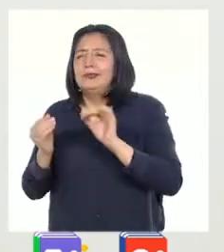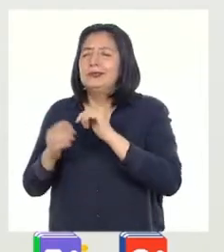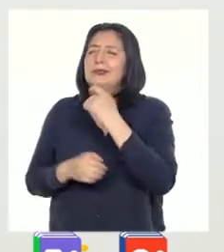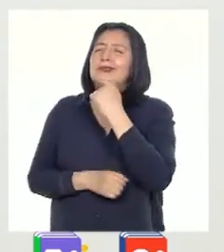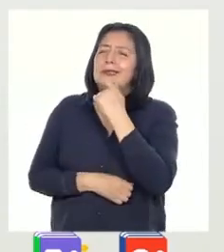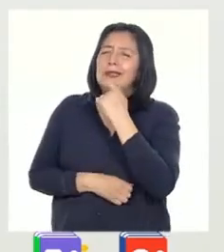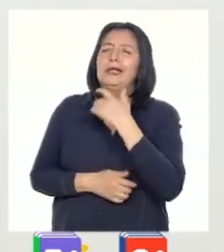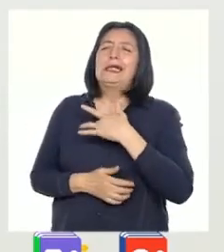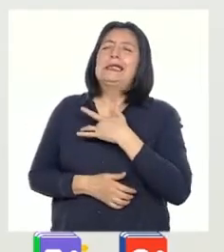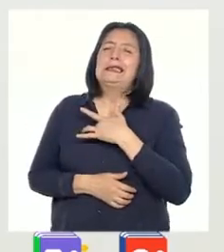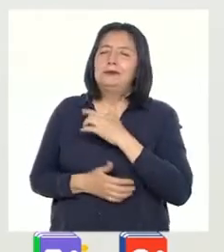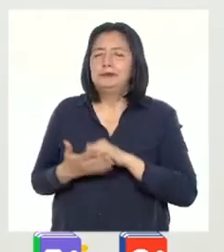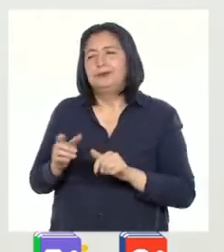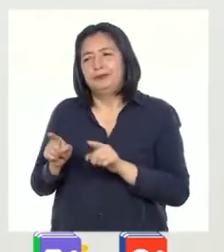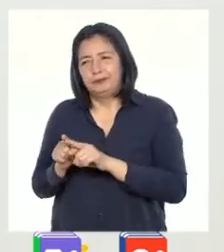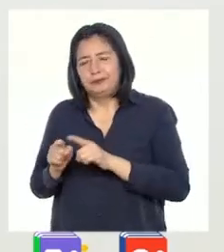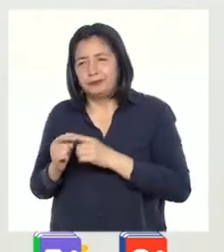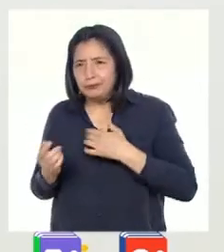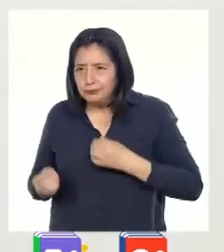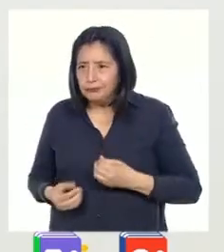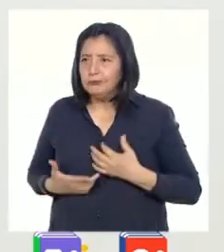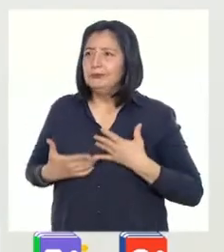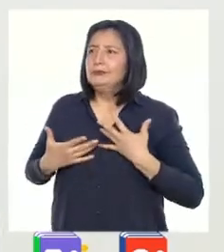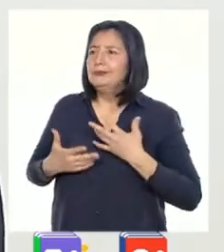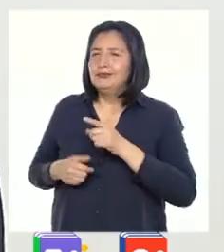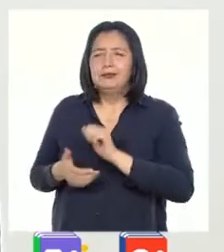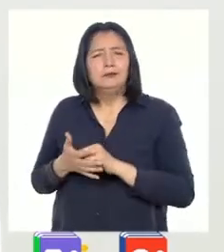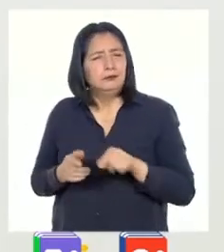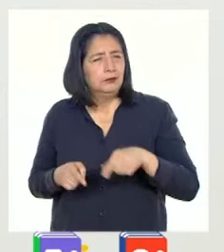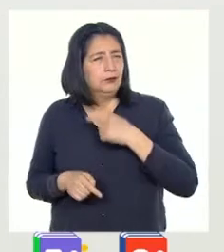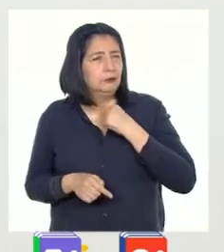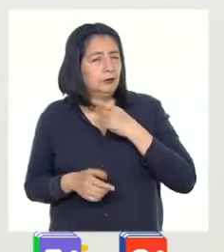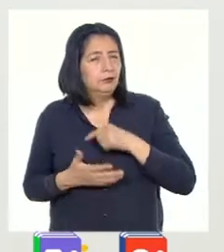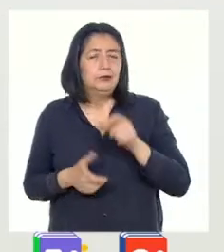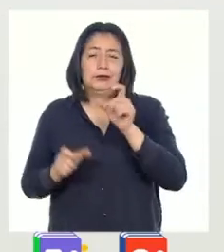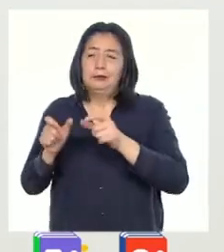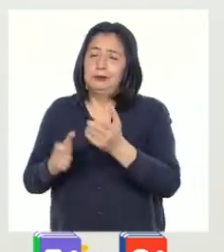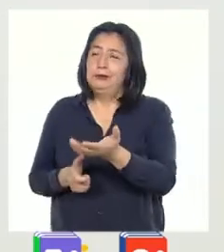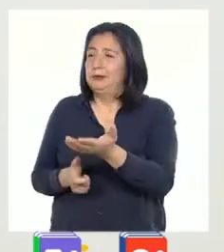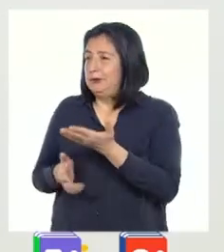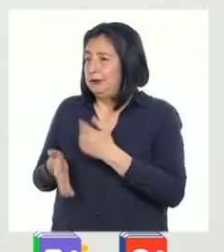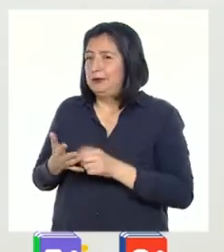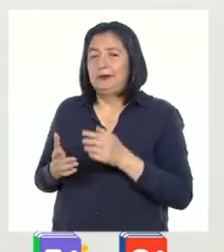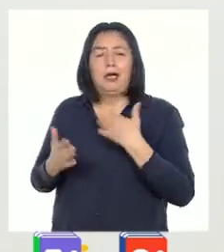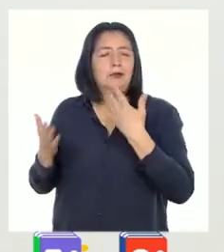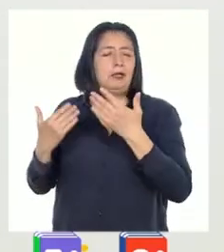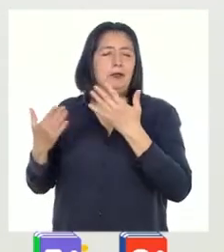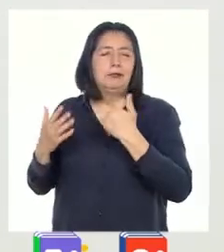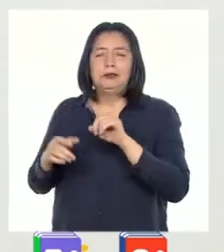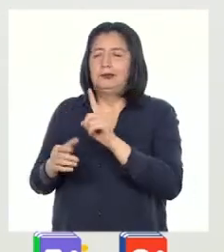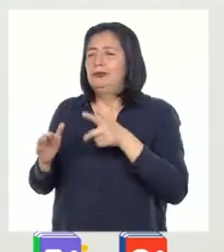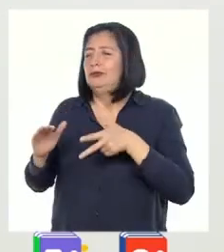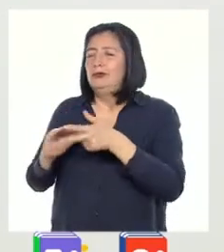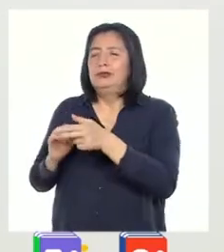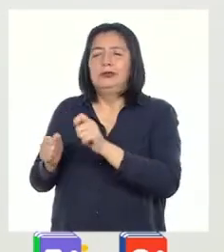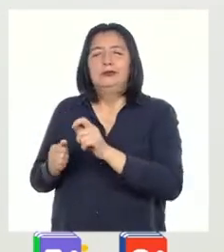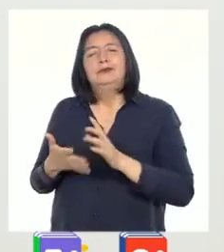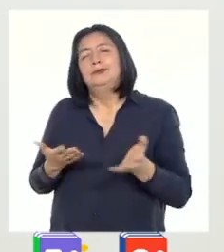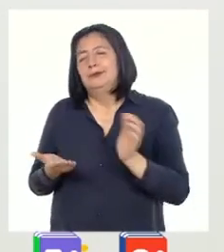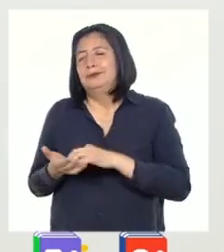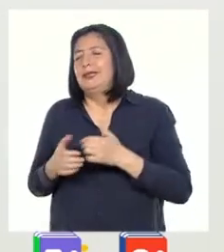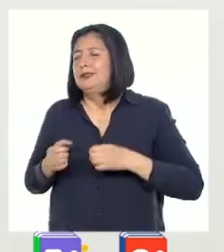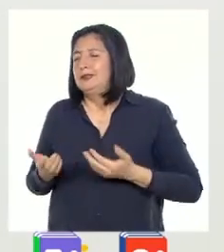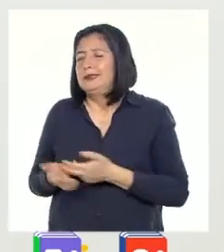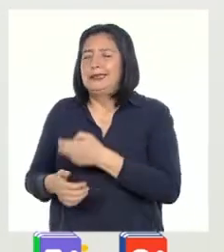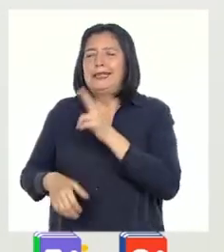es muy conmovedor y hasta motivador. Además, me gusta porque los invitados pueden hablar sin interrupciones y eso hace que todo sea mucho